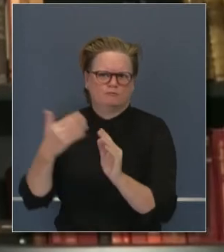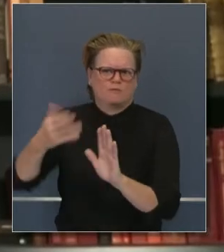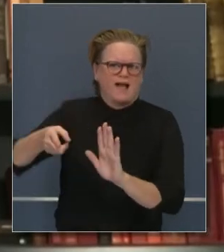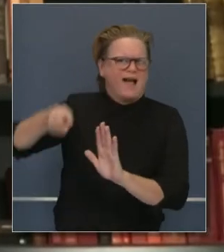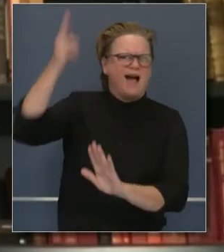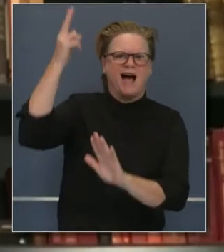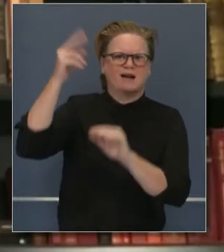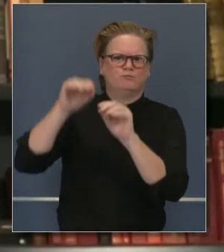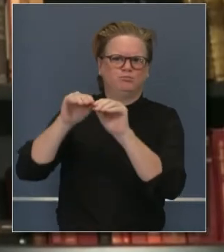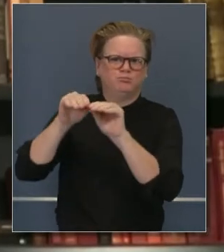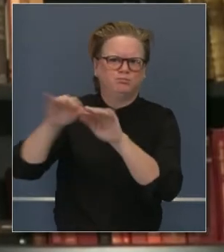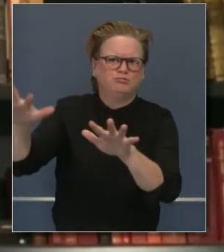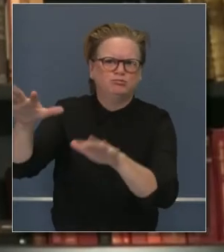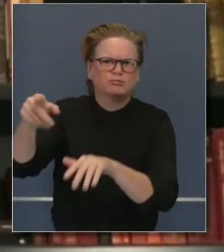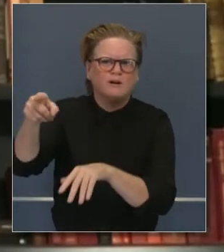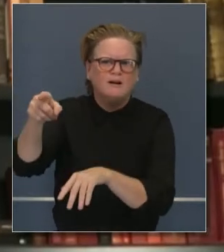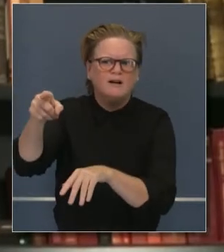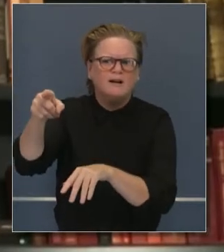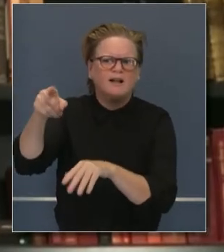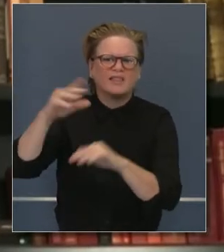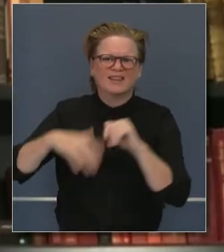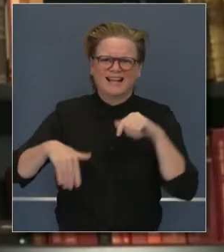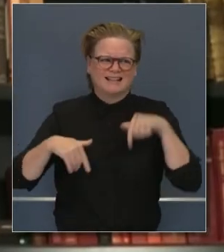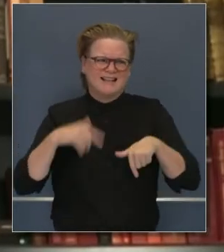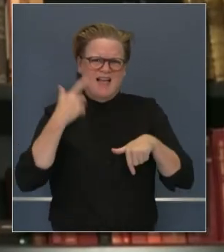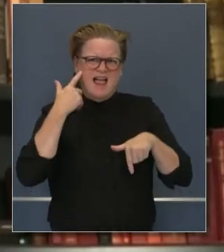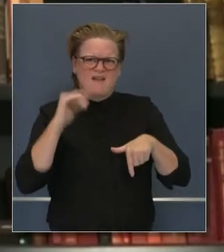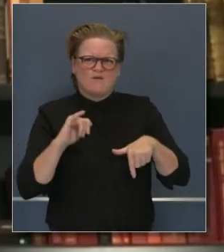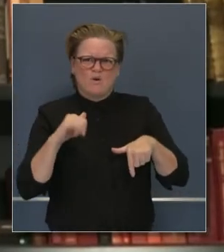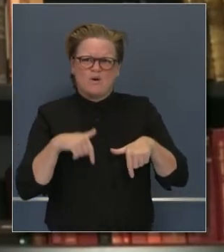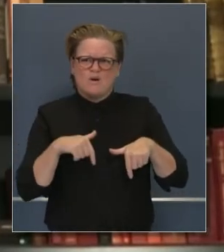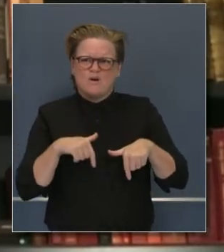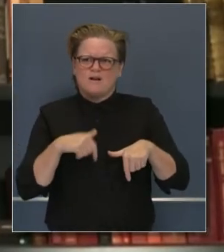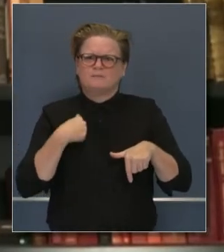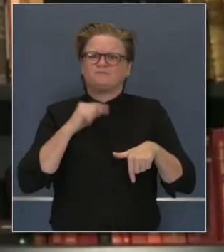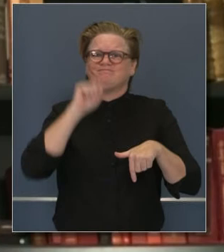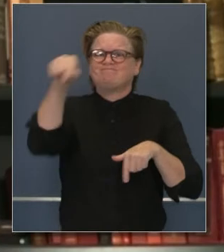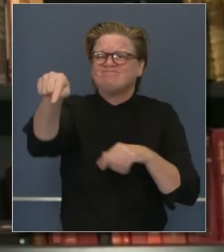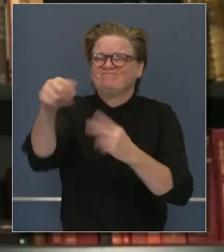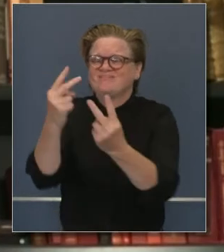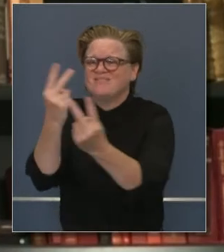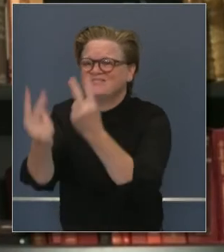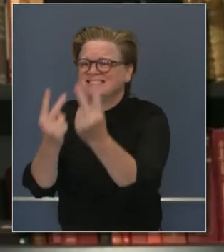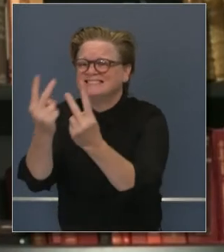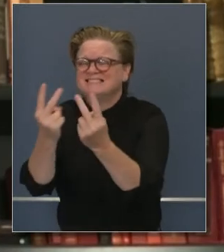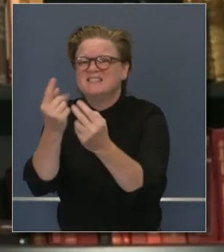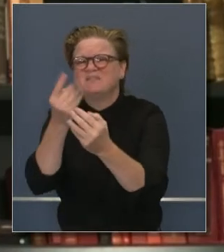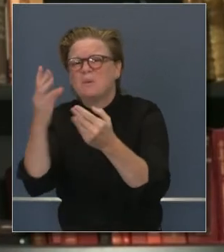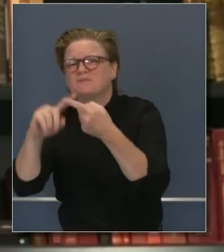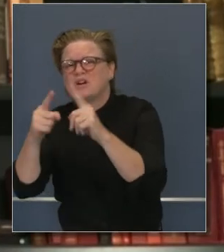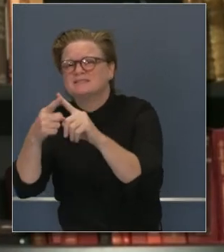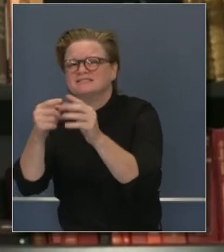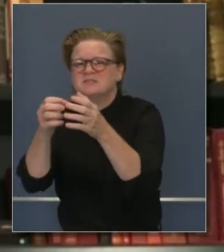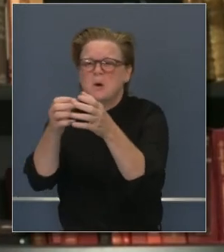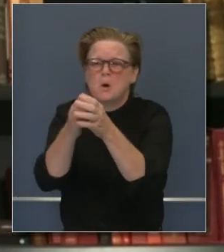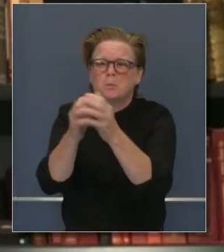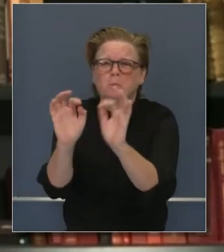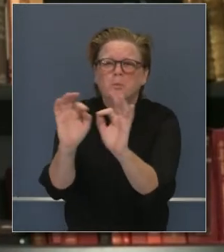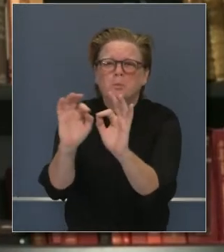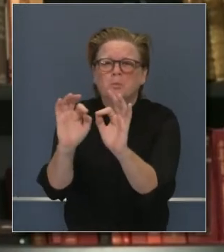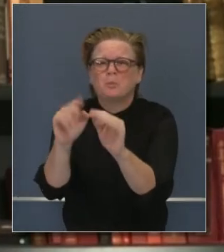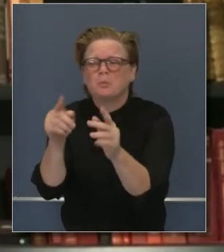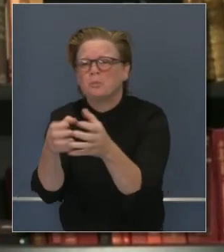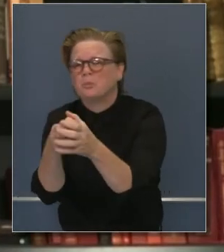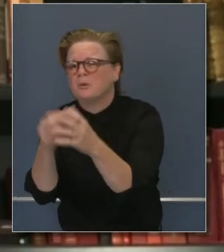mucho mayores. Hay otras partes del país donde tienen mayores índices de transmisión que California. Personas visitando a